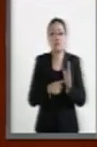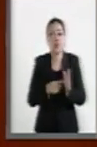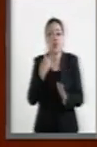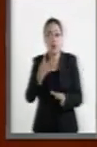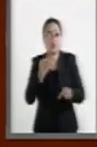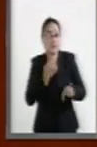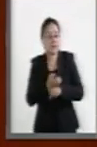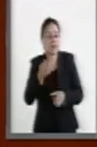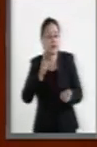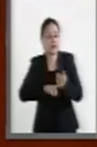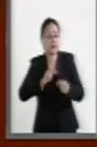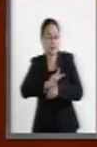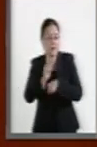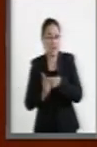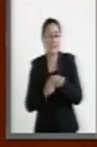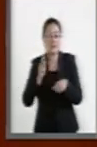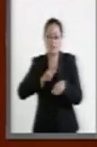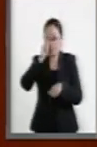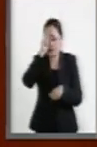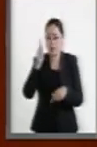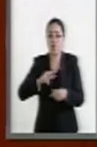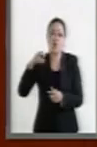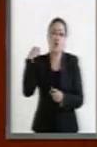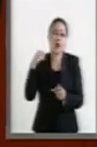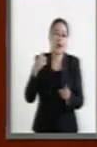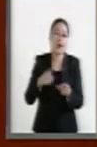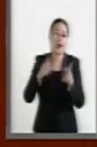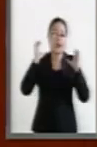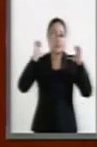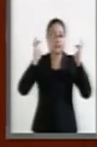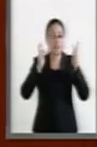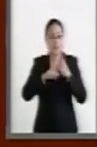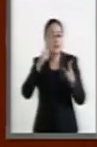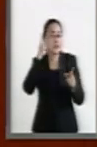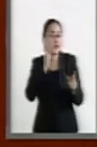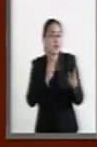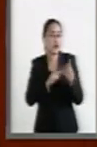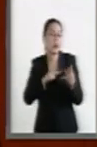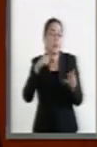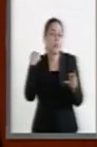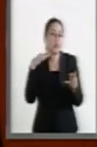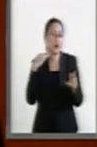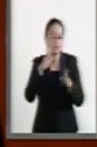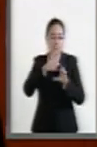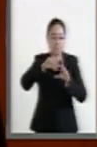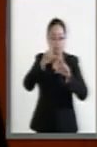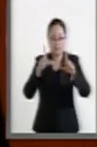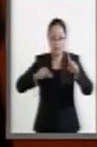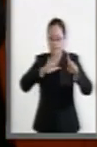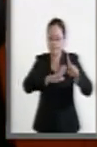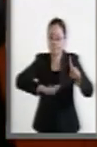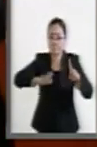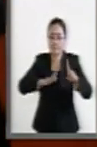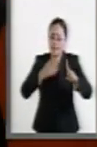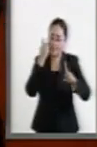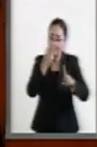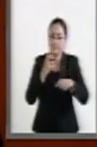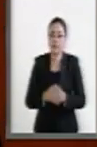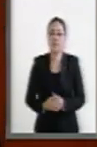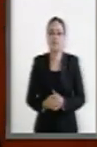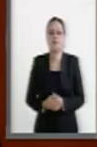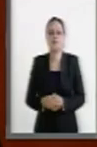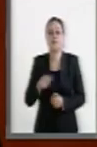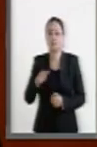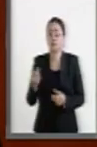estados de nuestra nación, Oaxaca, Chiapas, Guerrero y Michoacán. Su presencia